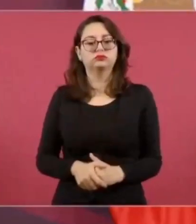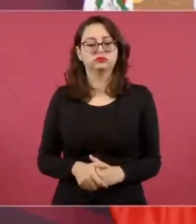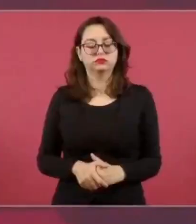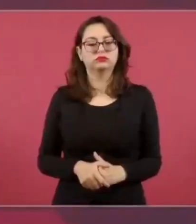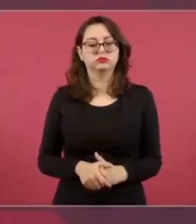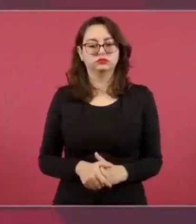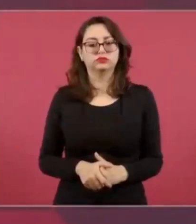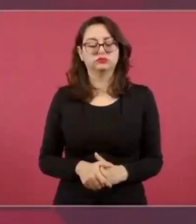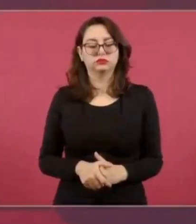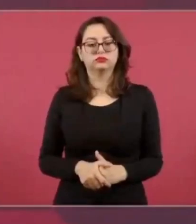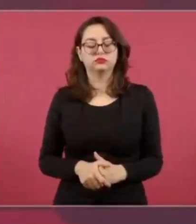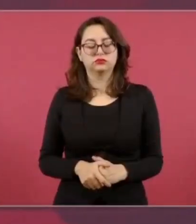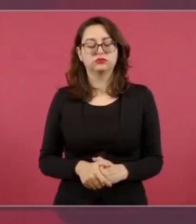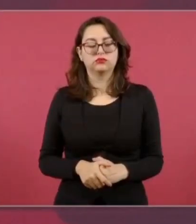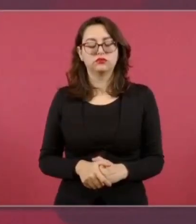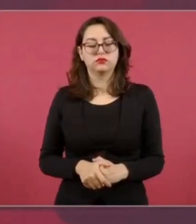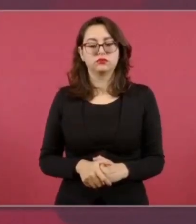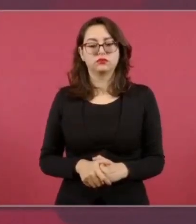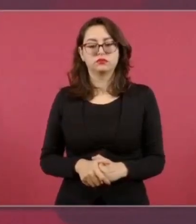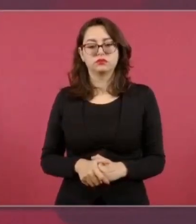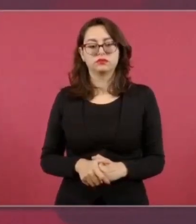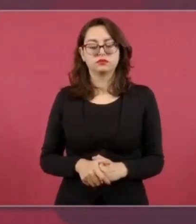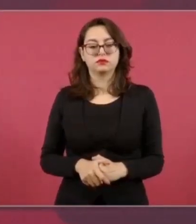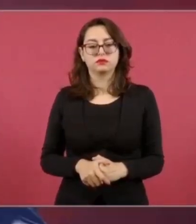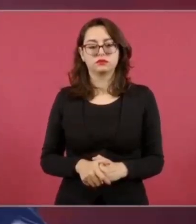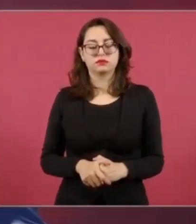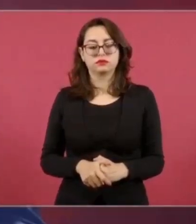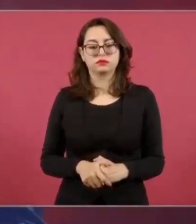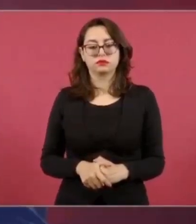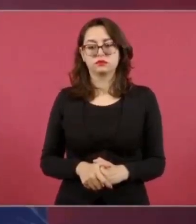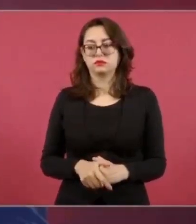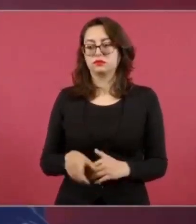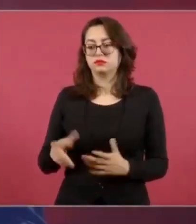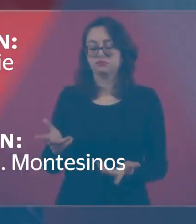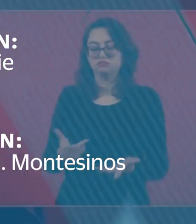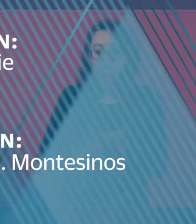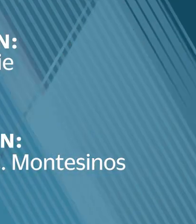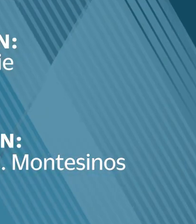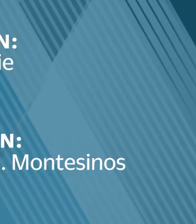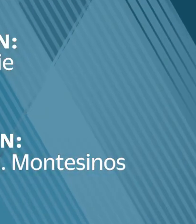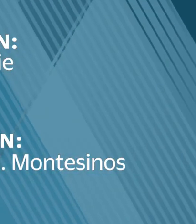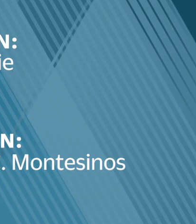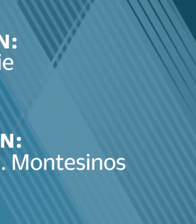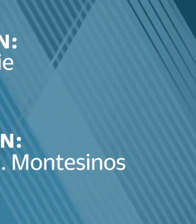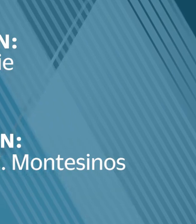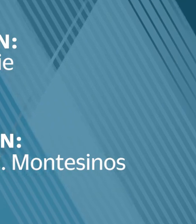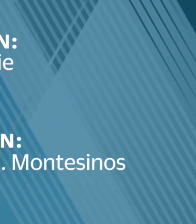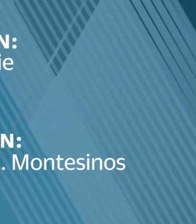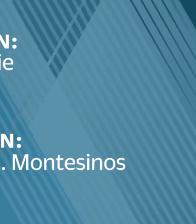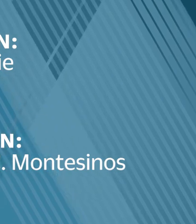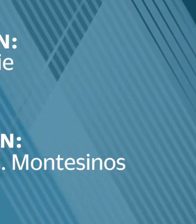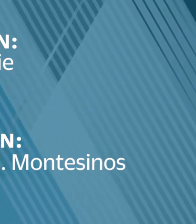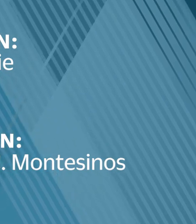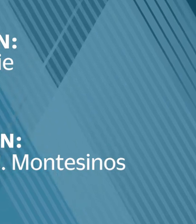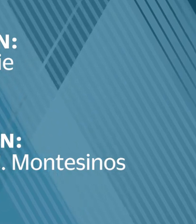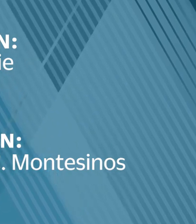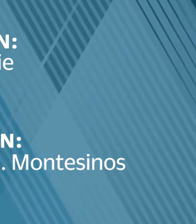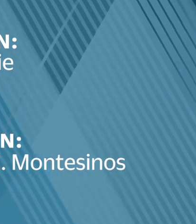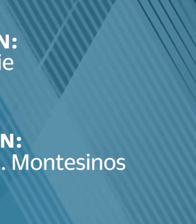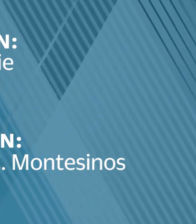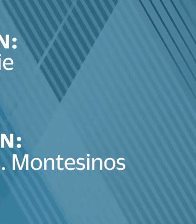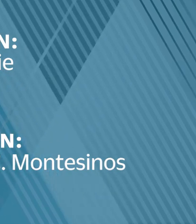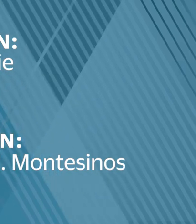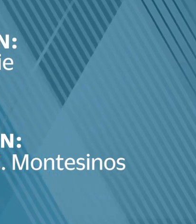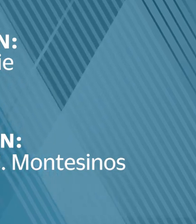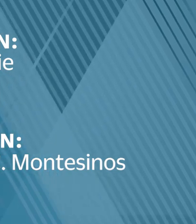En mi caso, yo voy a apoyar al que den a conocer que ganó